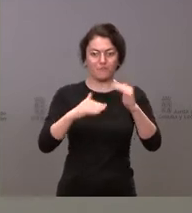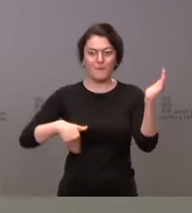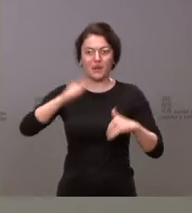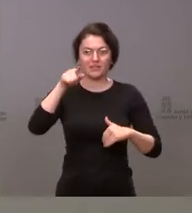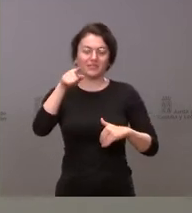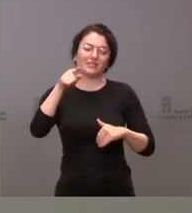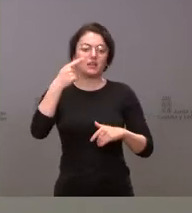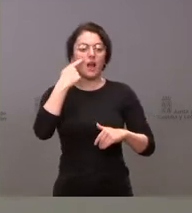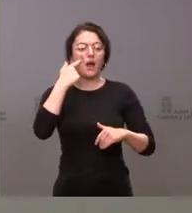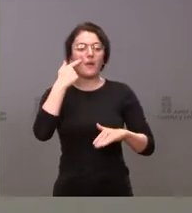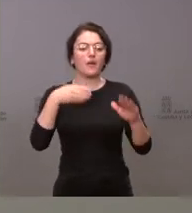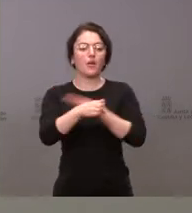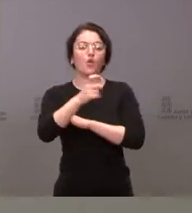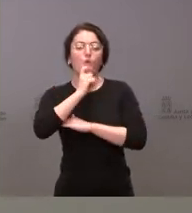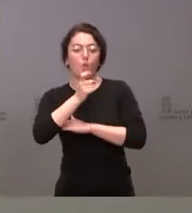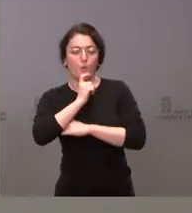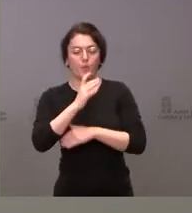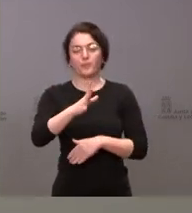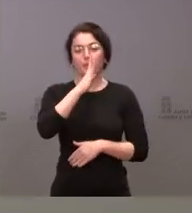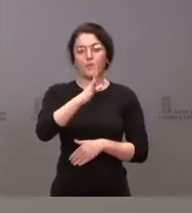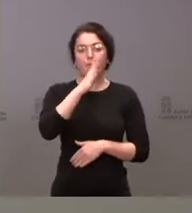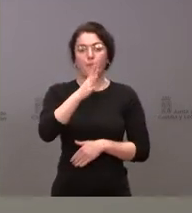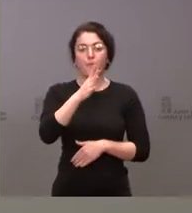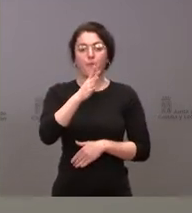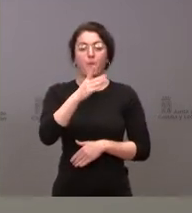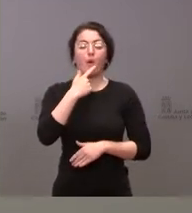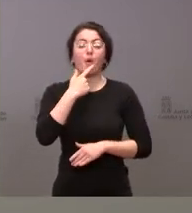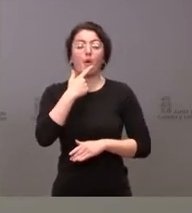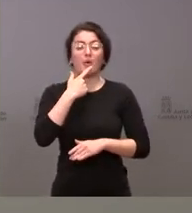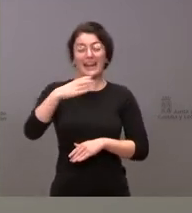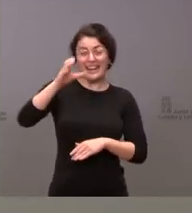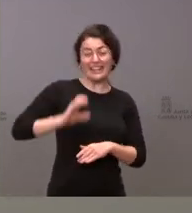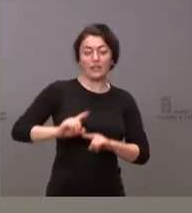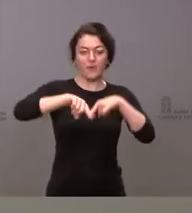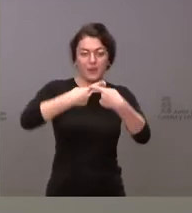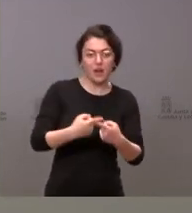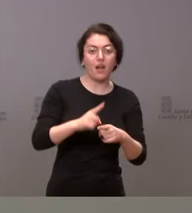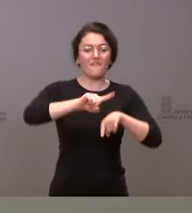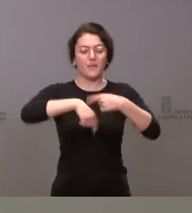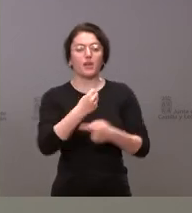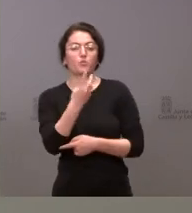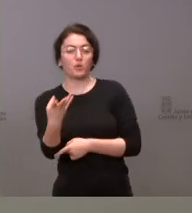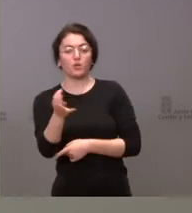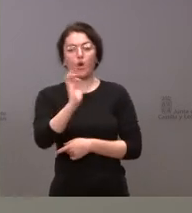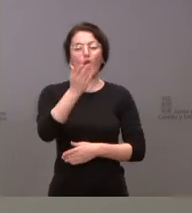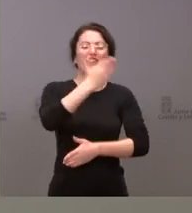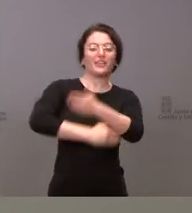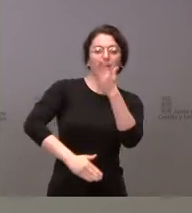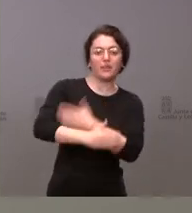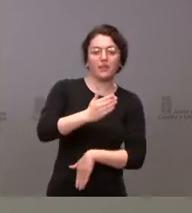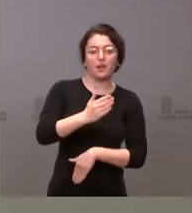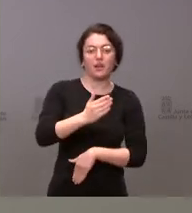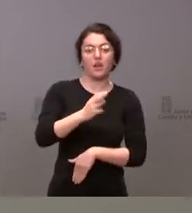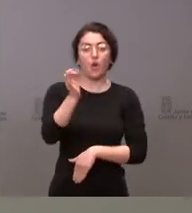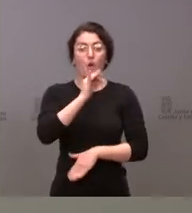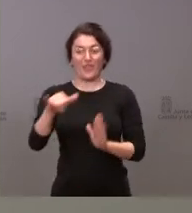Criterios como la renta de la unidad familiar, la condición legal de familia numerosa, la concurrencia de discapacidad, la proximidad al centro